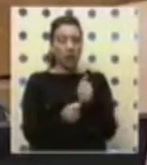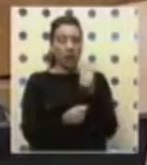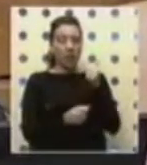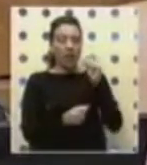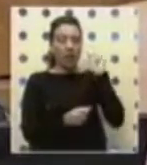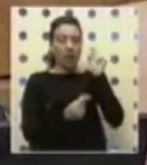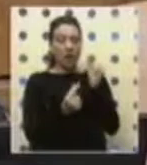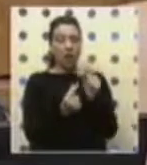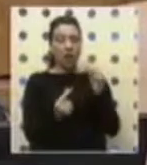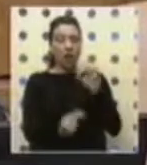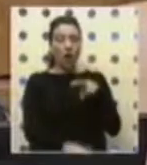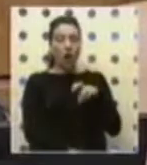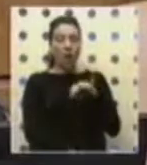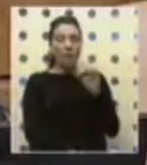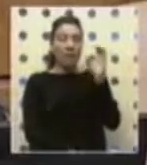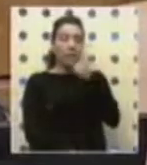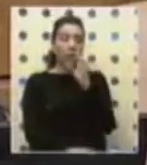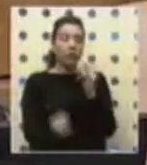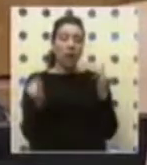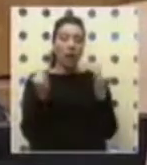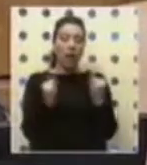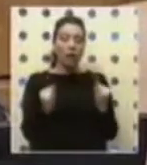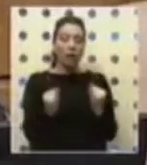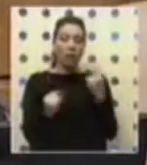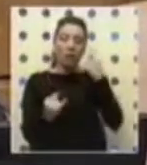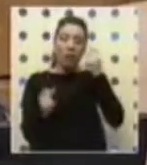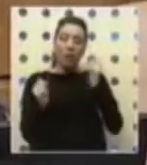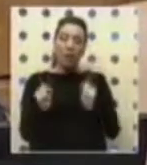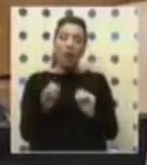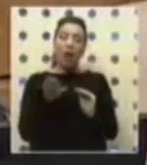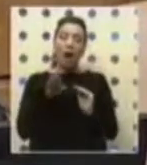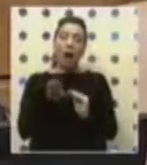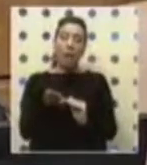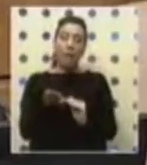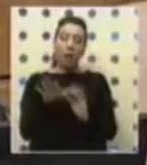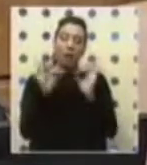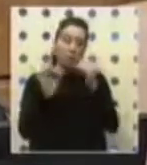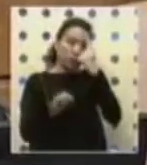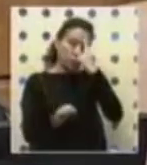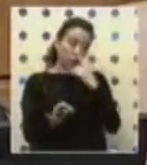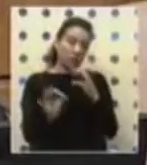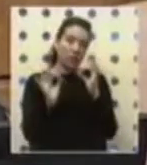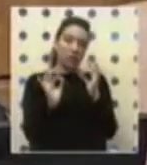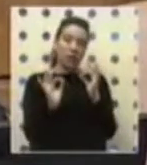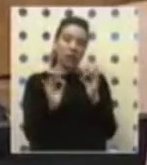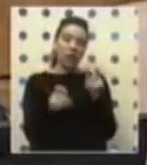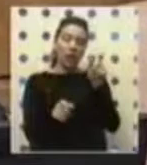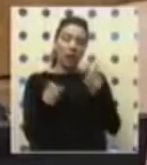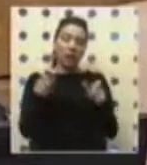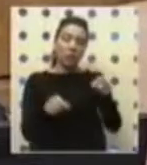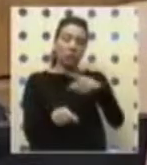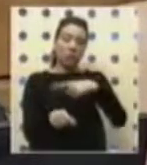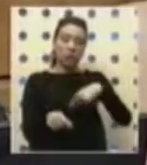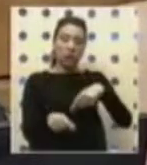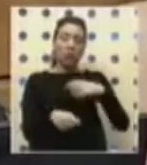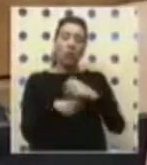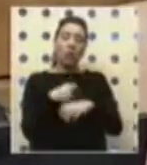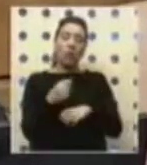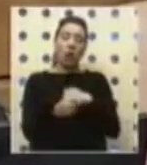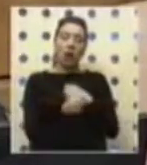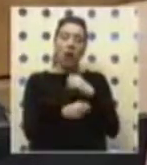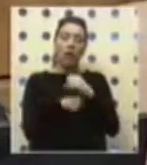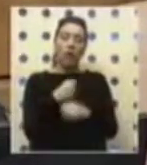al director nacional de ONEMI, se busquen los mecanismos para poder apoyar en serio y de verdad a esta gente que durante